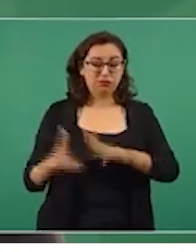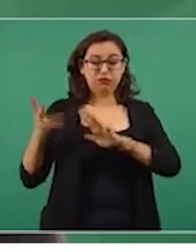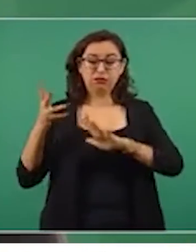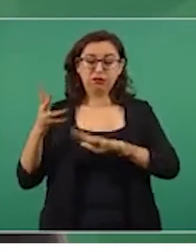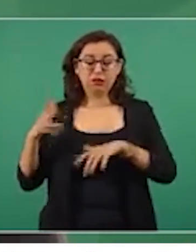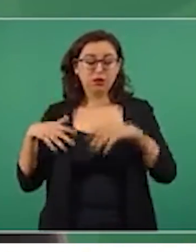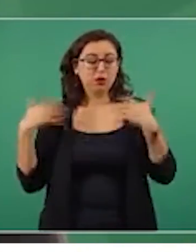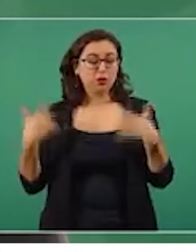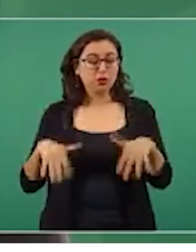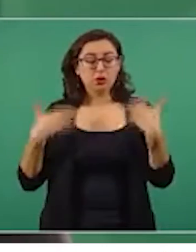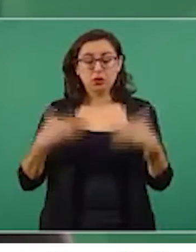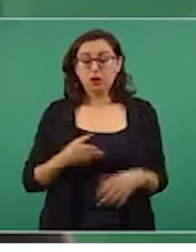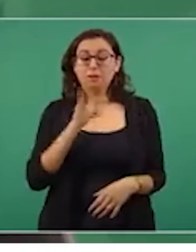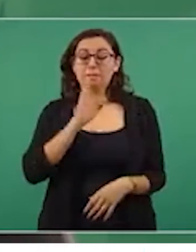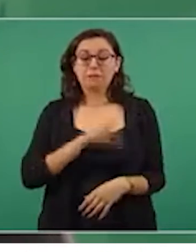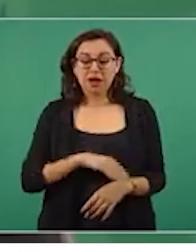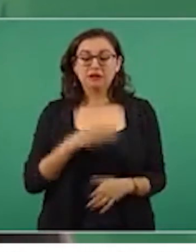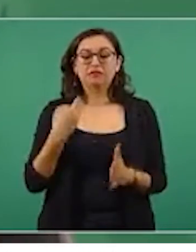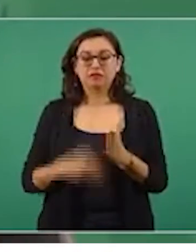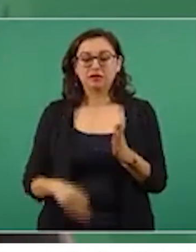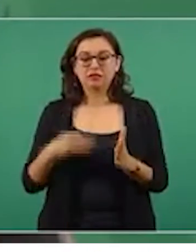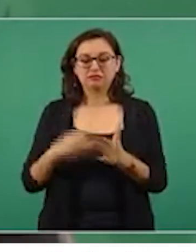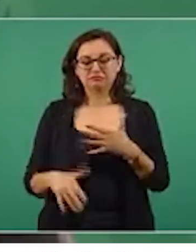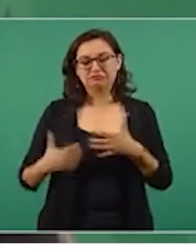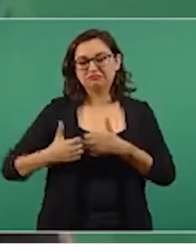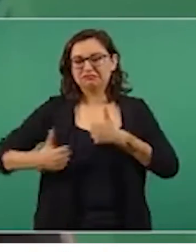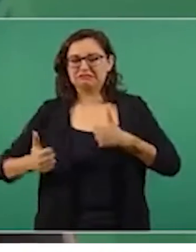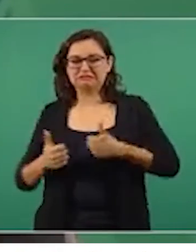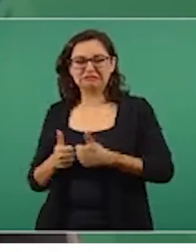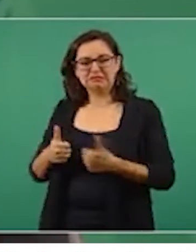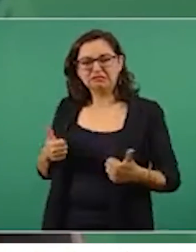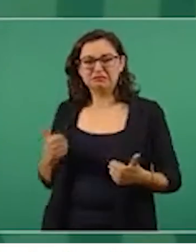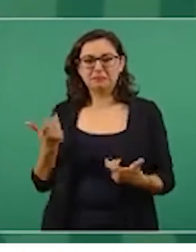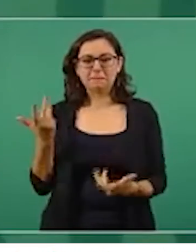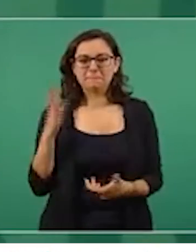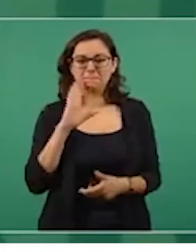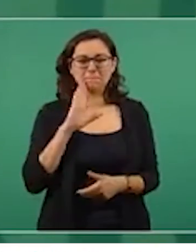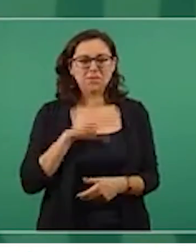en las familias, por la desintegración de las familias.